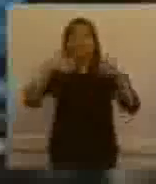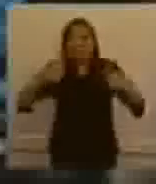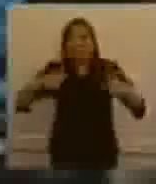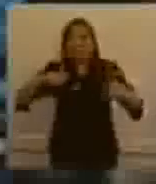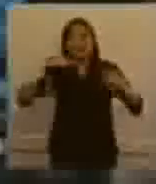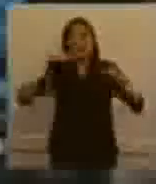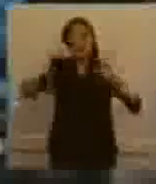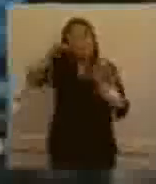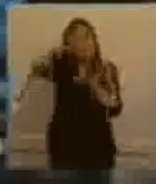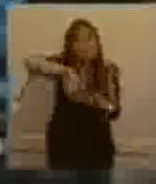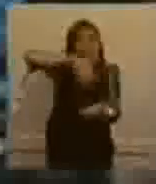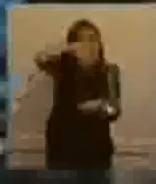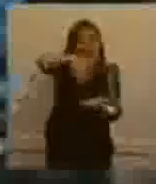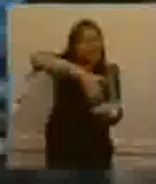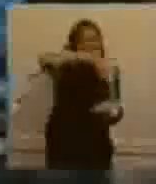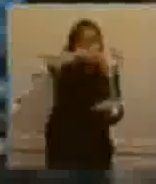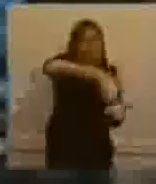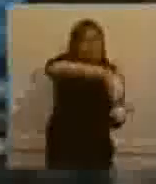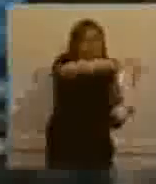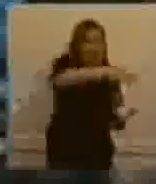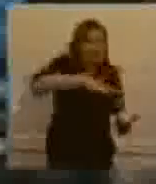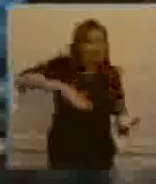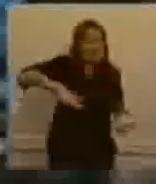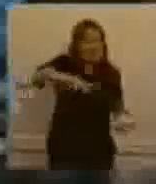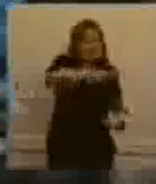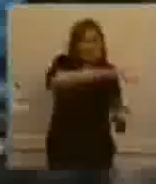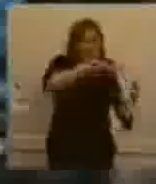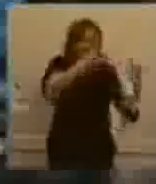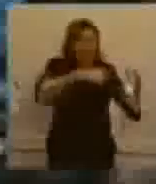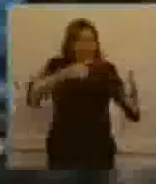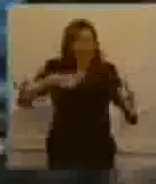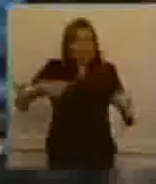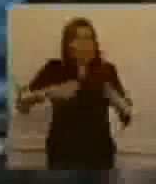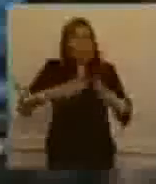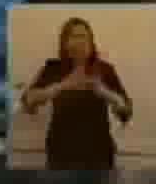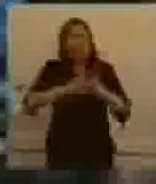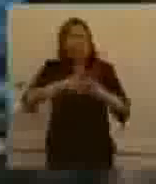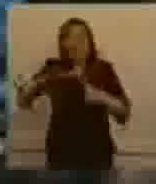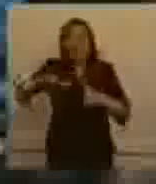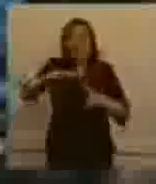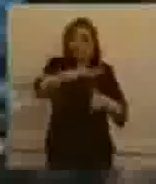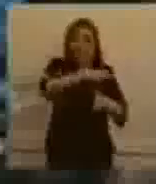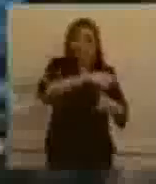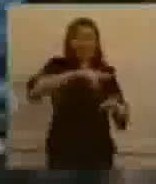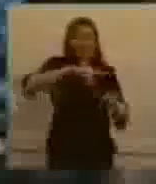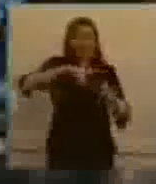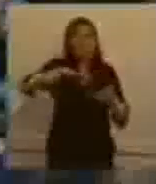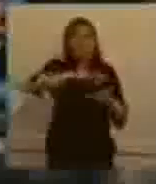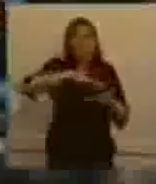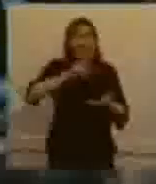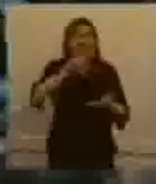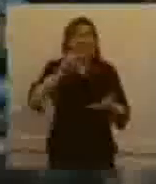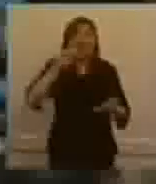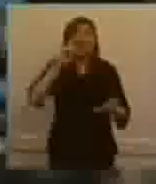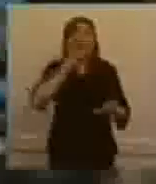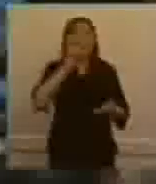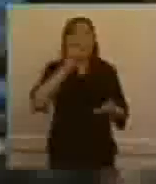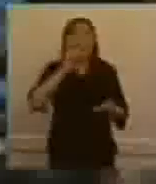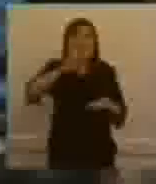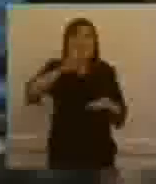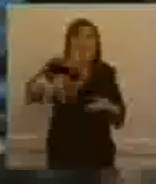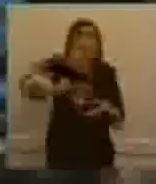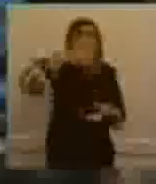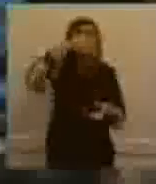sacar de los todos de Villa Manzano, de todos los puertos de Villa de Angostura, de Isla Victoria, todo lo que queda, con lo cual